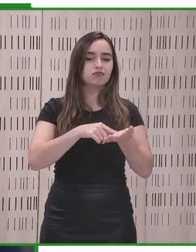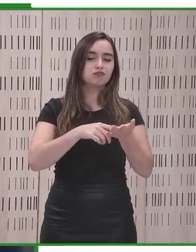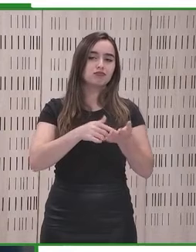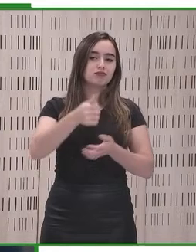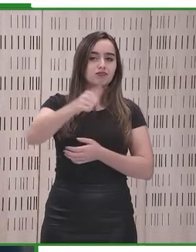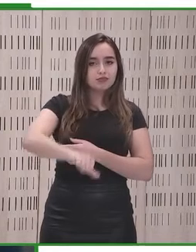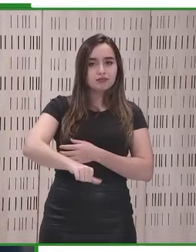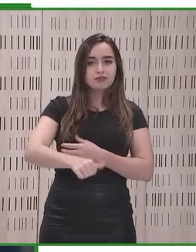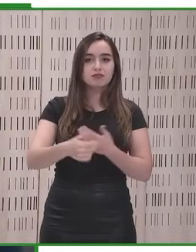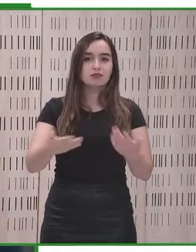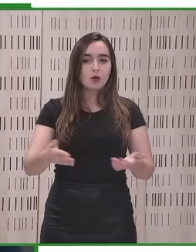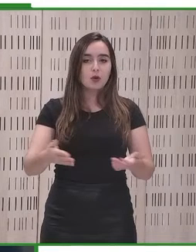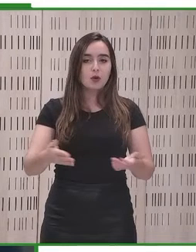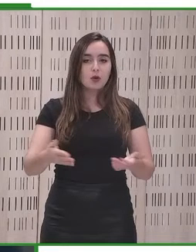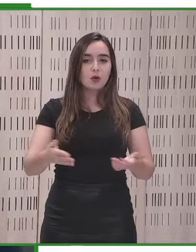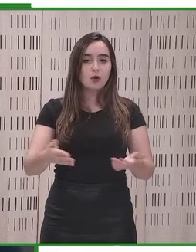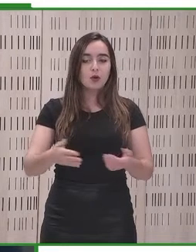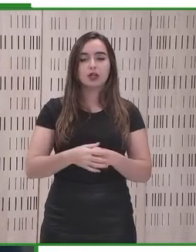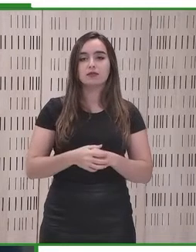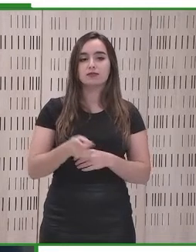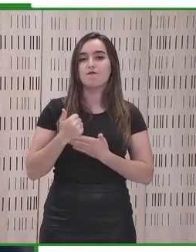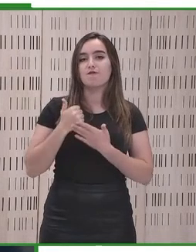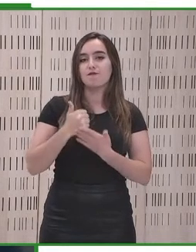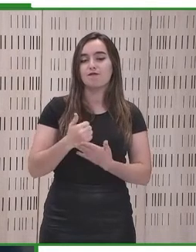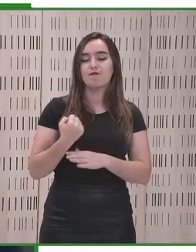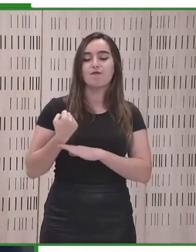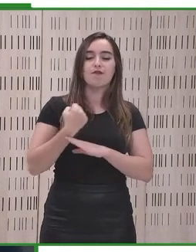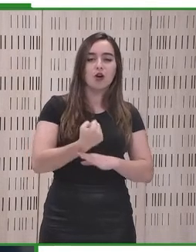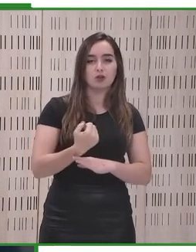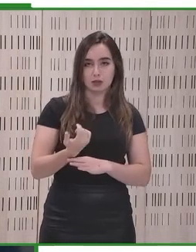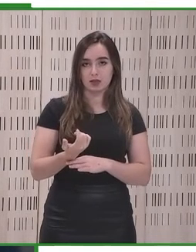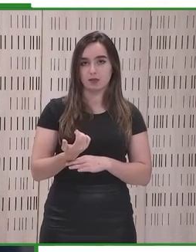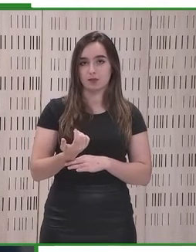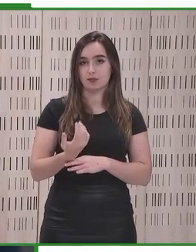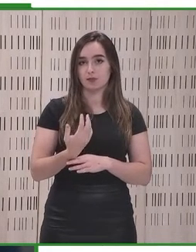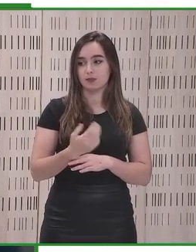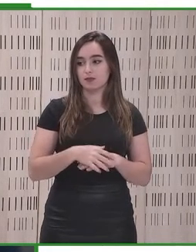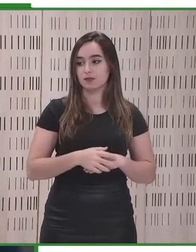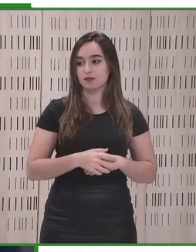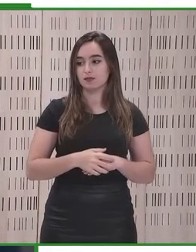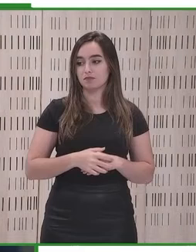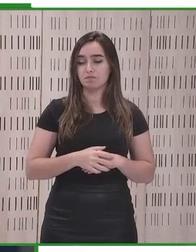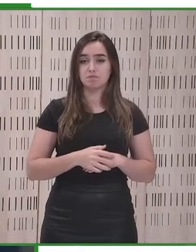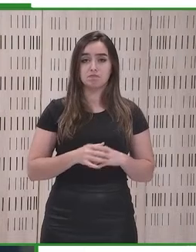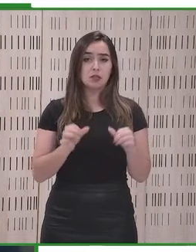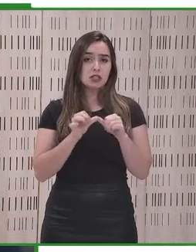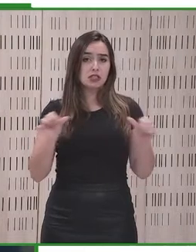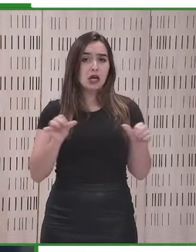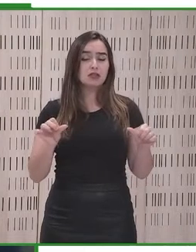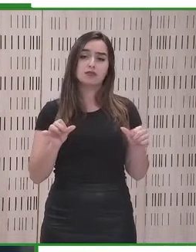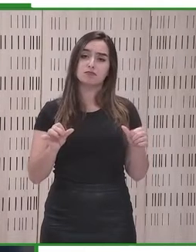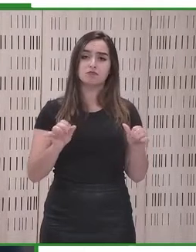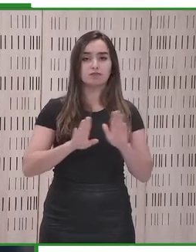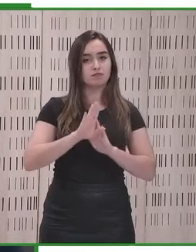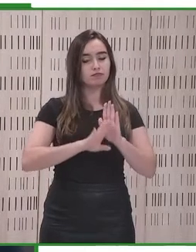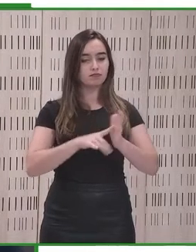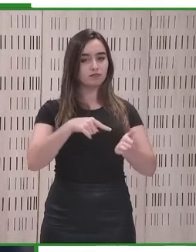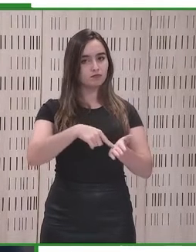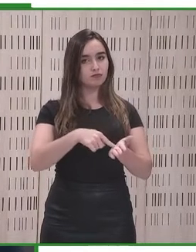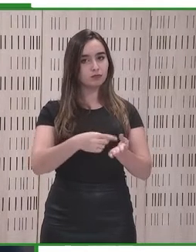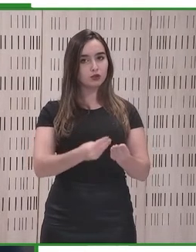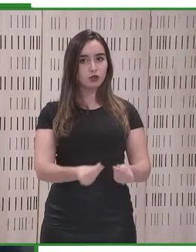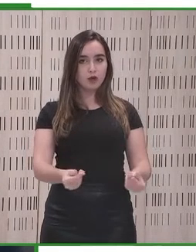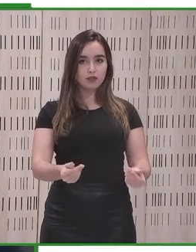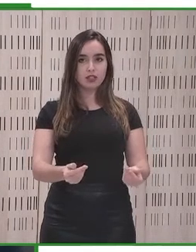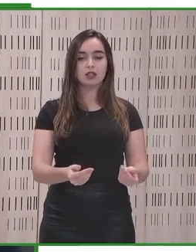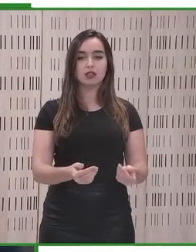La directiva tiene algunas disposiciones de obligado cumplimiento. Comienza